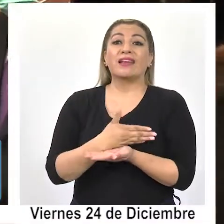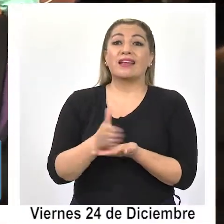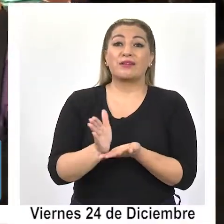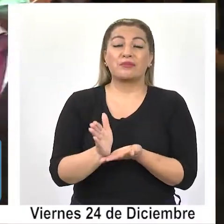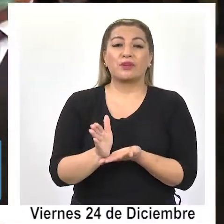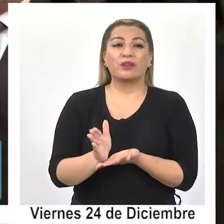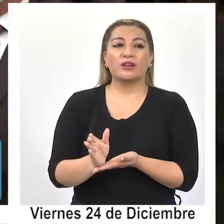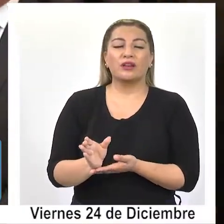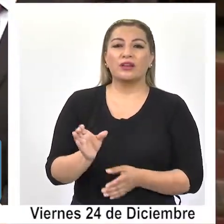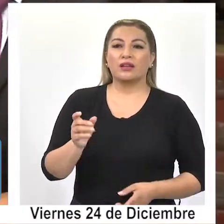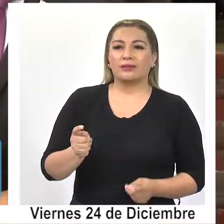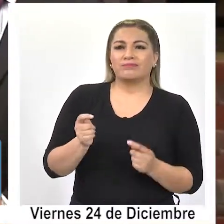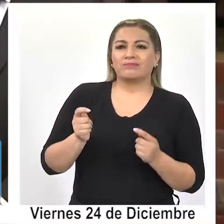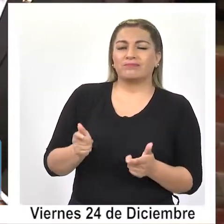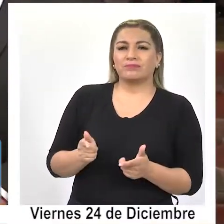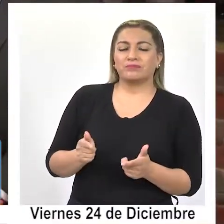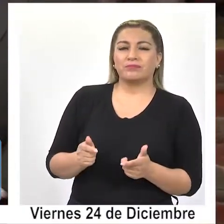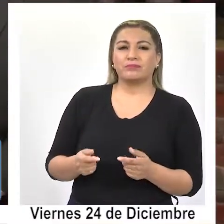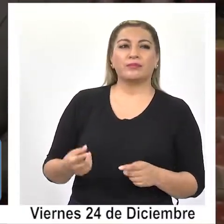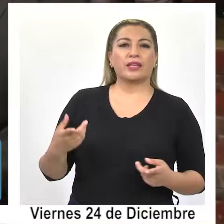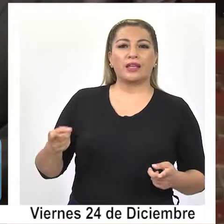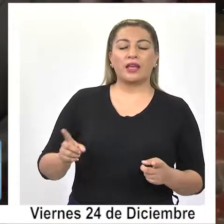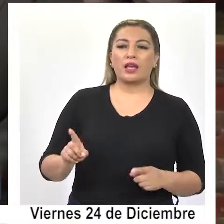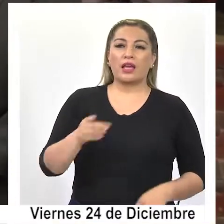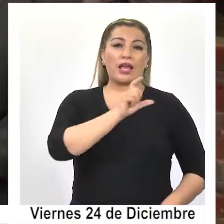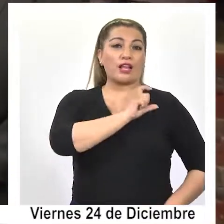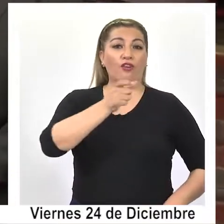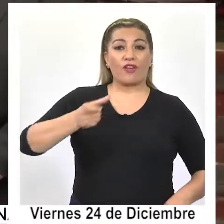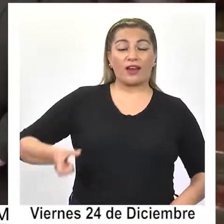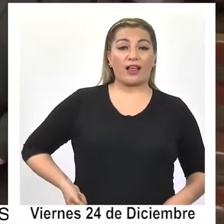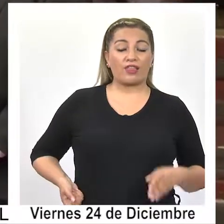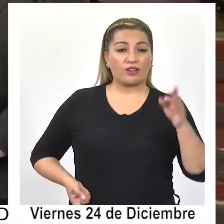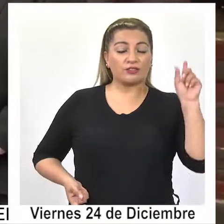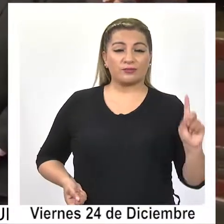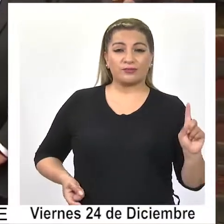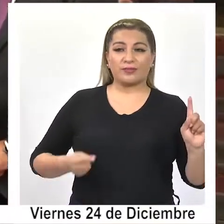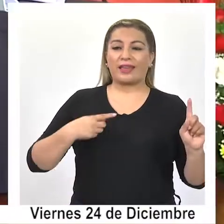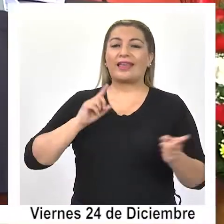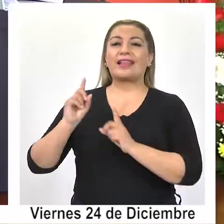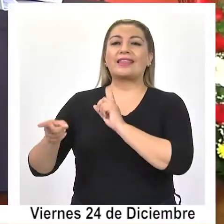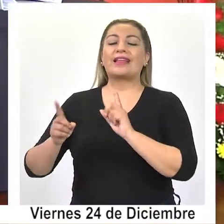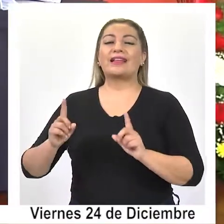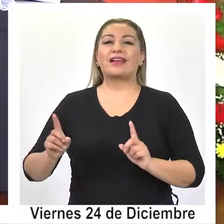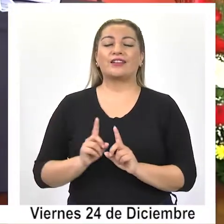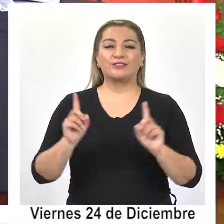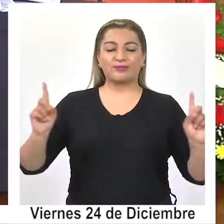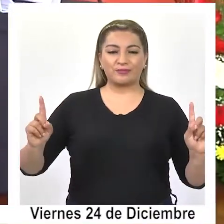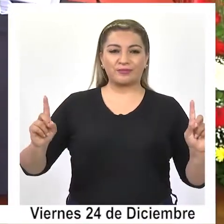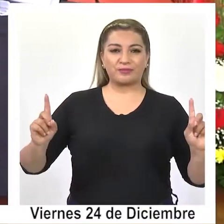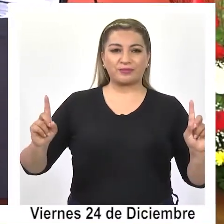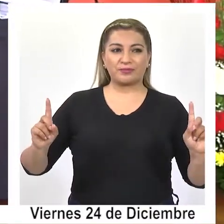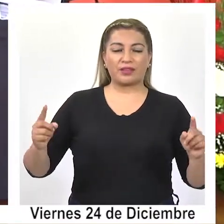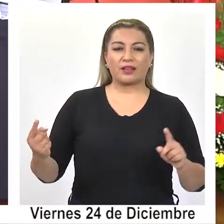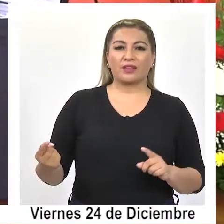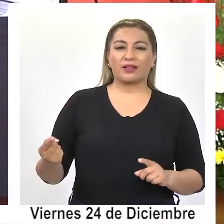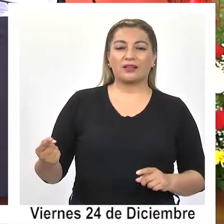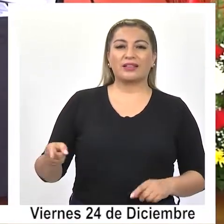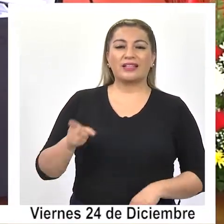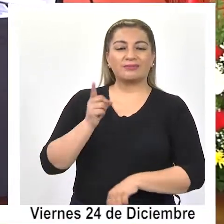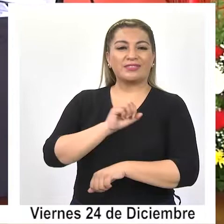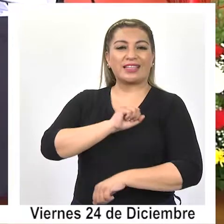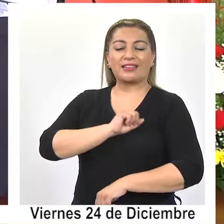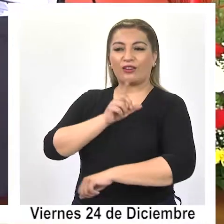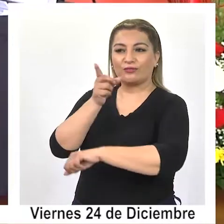y sus competencias repartidas entre el gobernador regional y el delegado presidencial regional designado desde